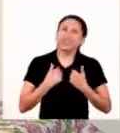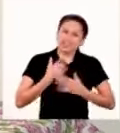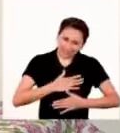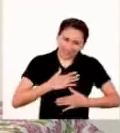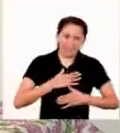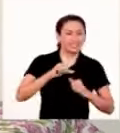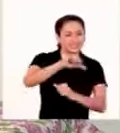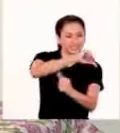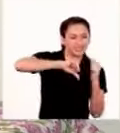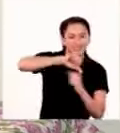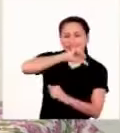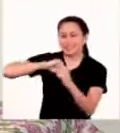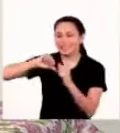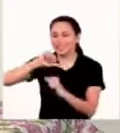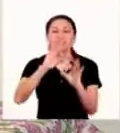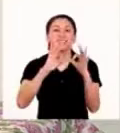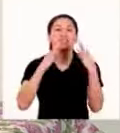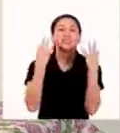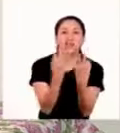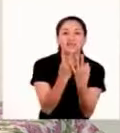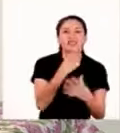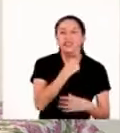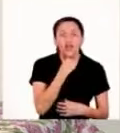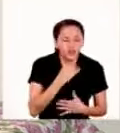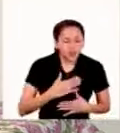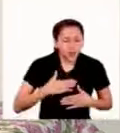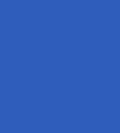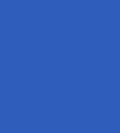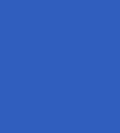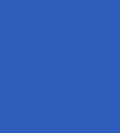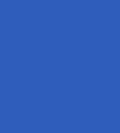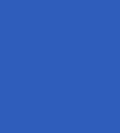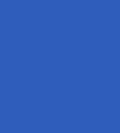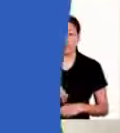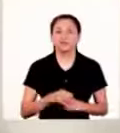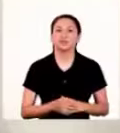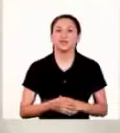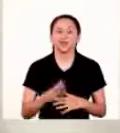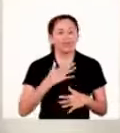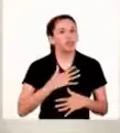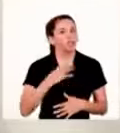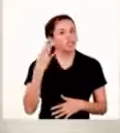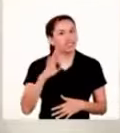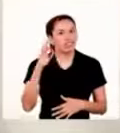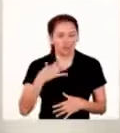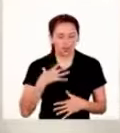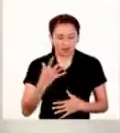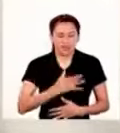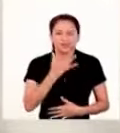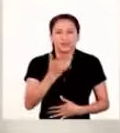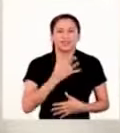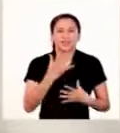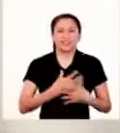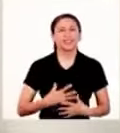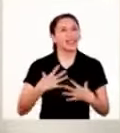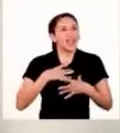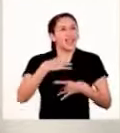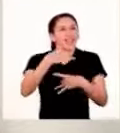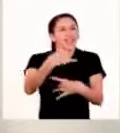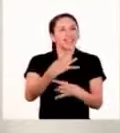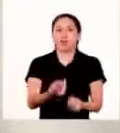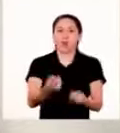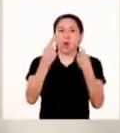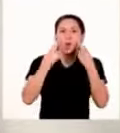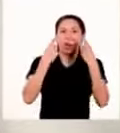divertirse junto a las y los adultos mayores que viven en casa. Cada vez estoy más interesada